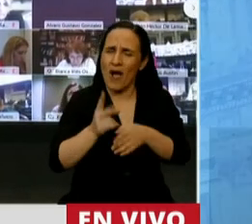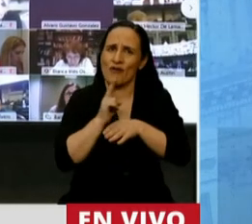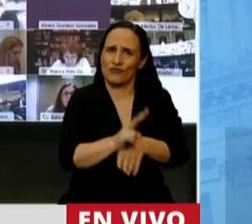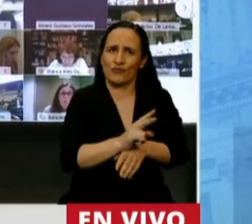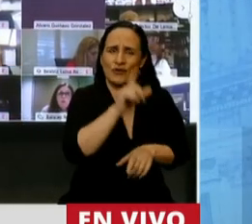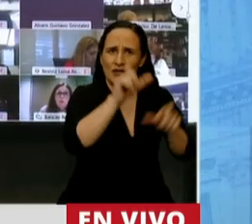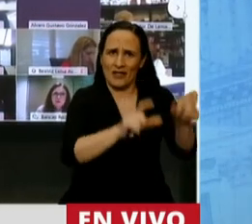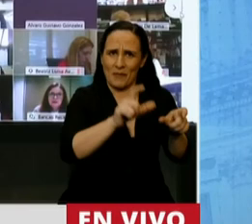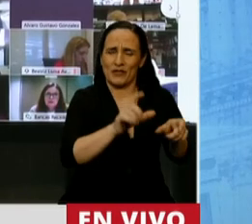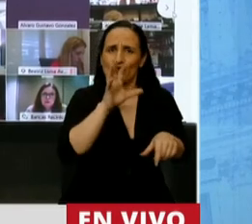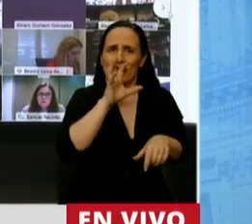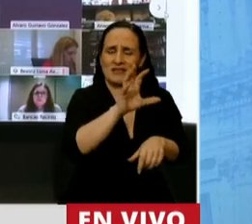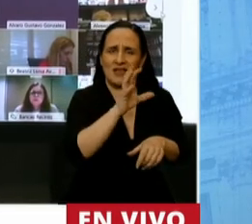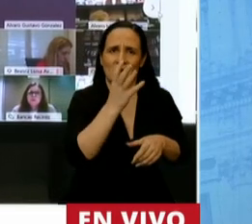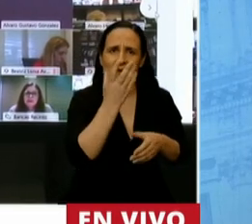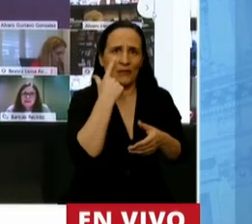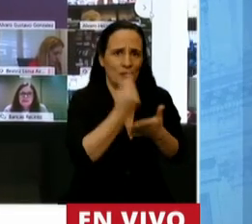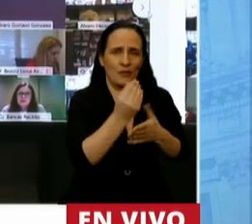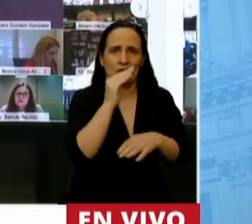santacruceños. Muchas gracias, señor presidente.